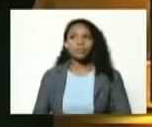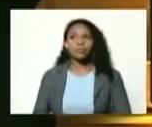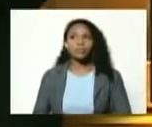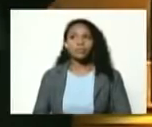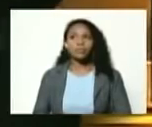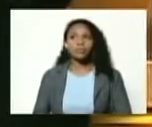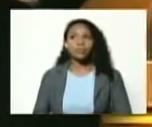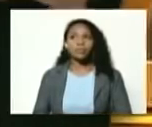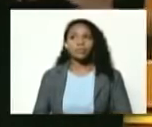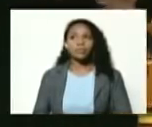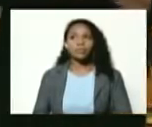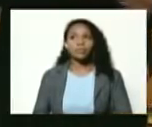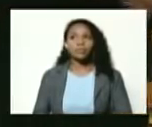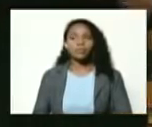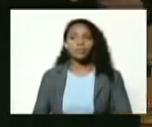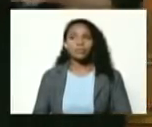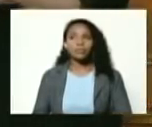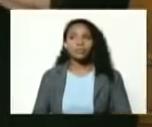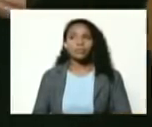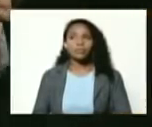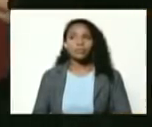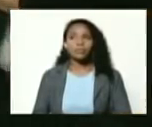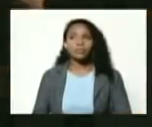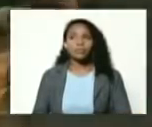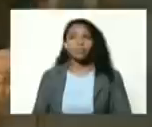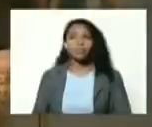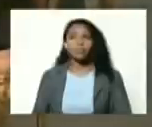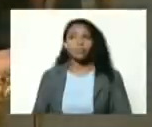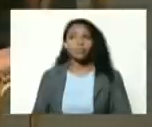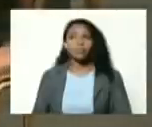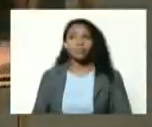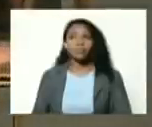aprobado aprobado y